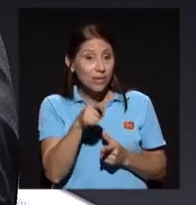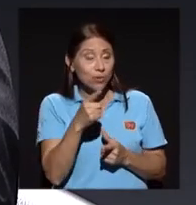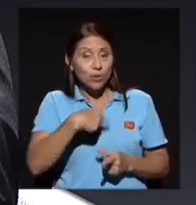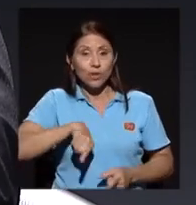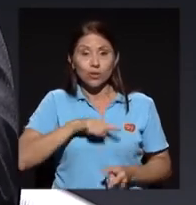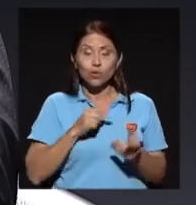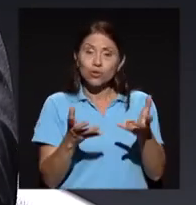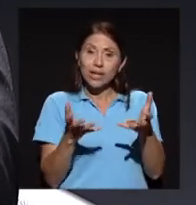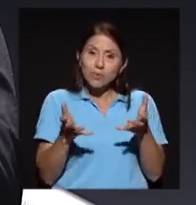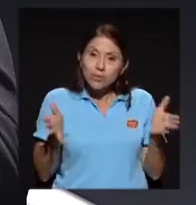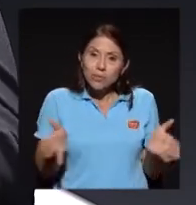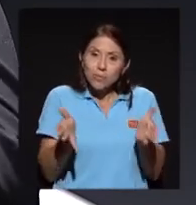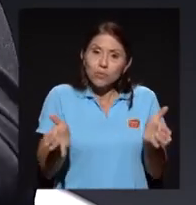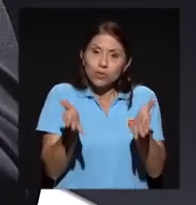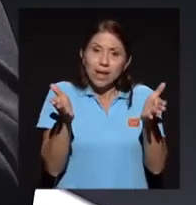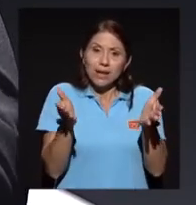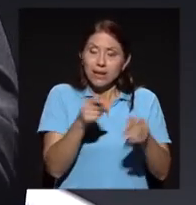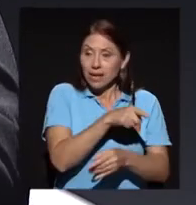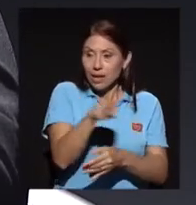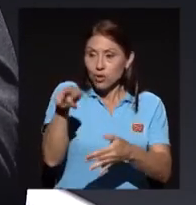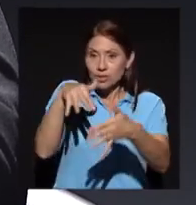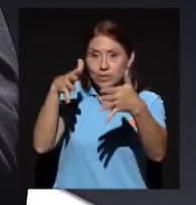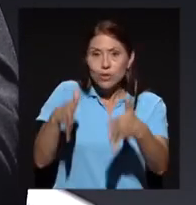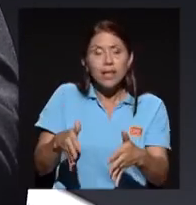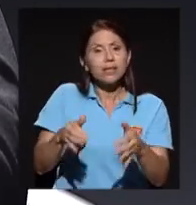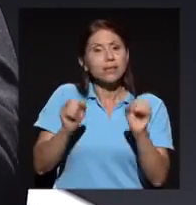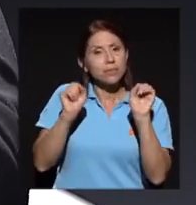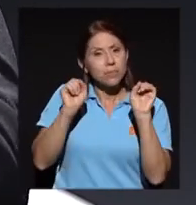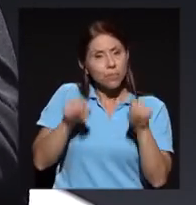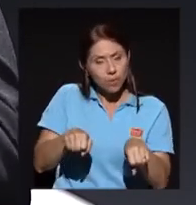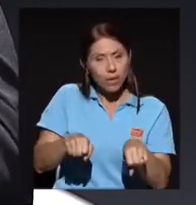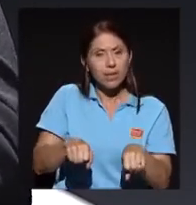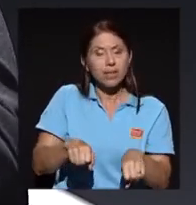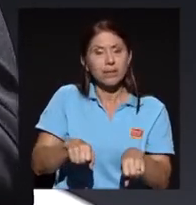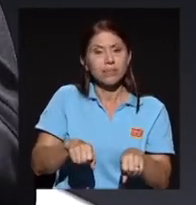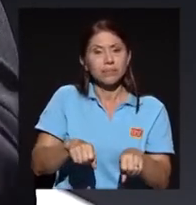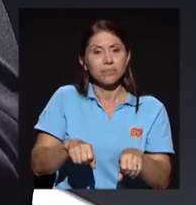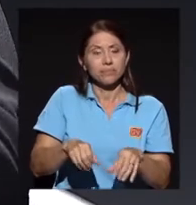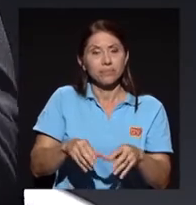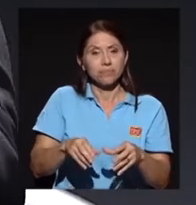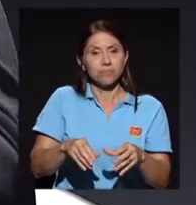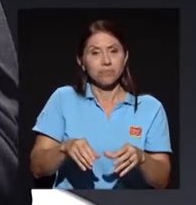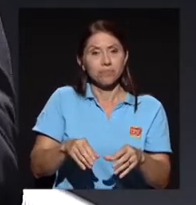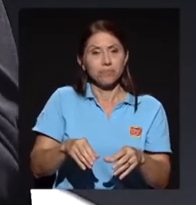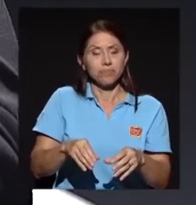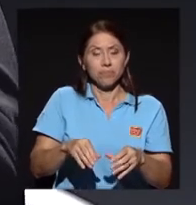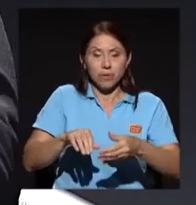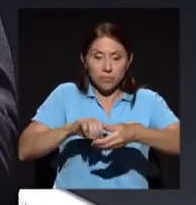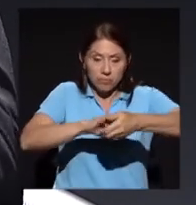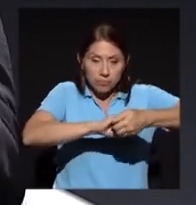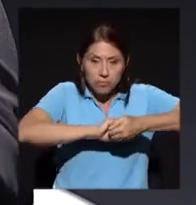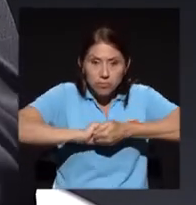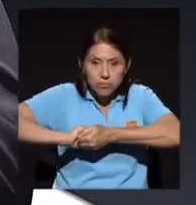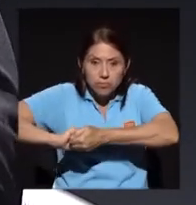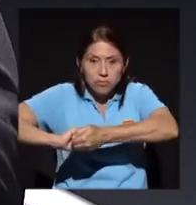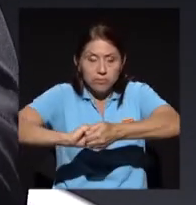impulsar o sea que los estudiantes tengan la posibilidad a través de en forma mancomunada con